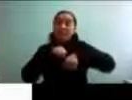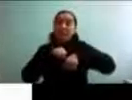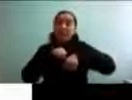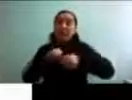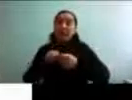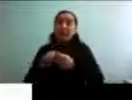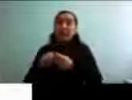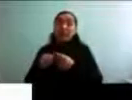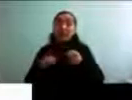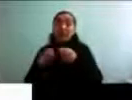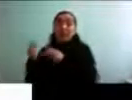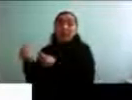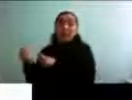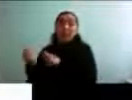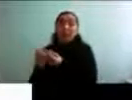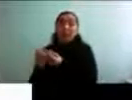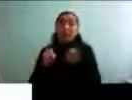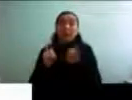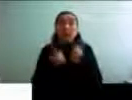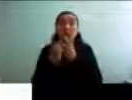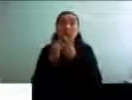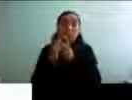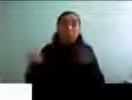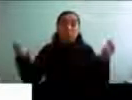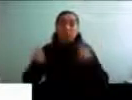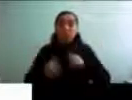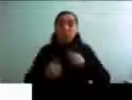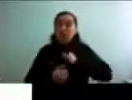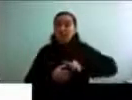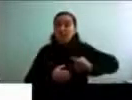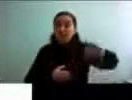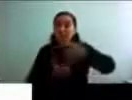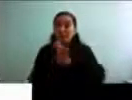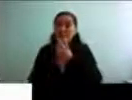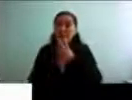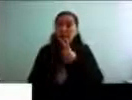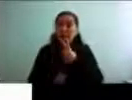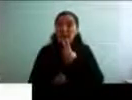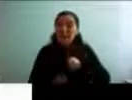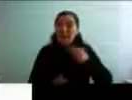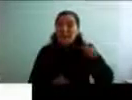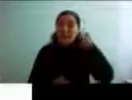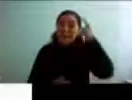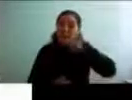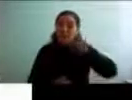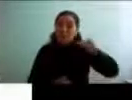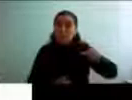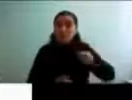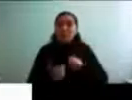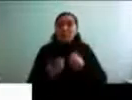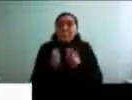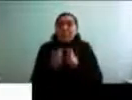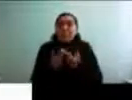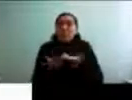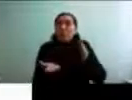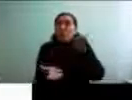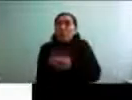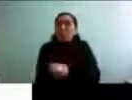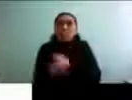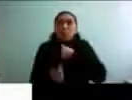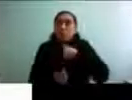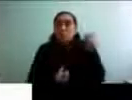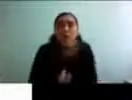también eso es un factor protector. La gente que se cree eterna, la gente que le tiene terror a la muerte y que no ha podido hacer el proceso de lo que